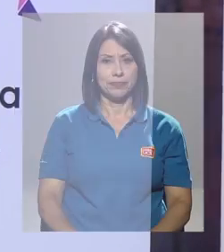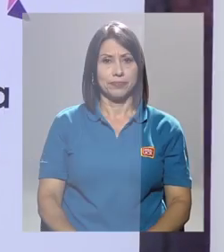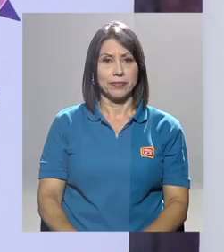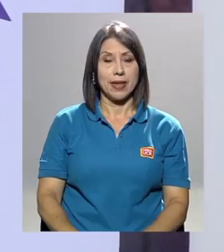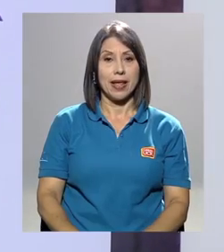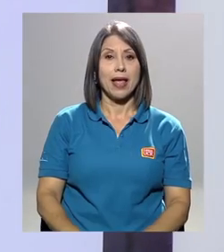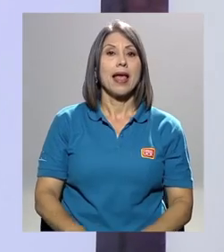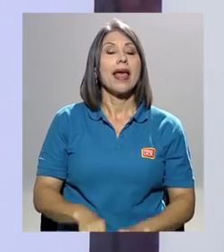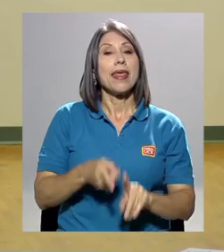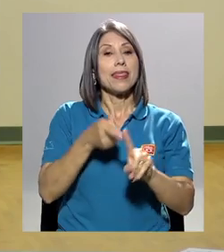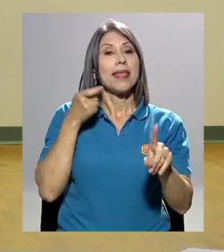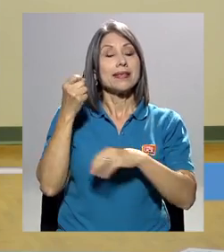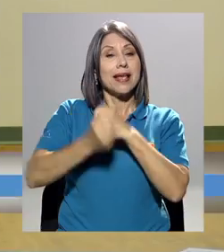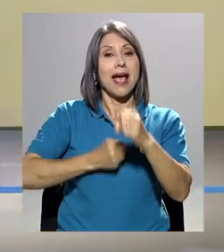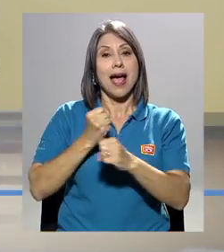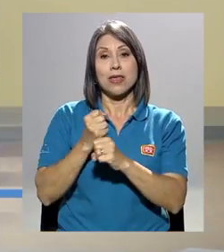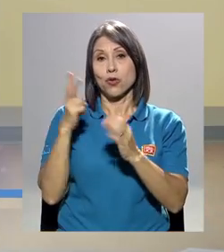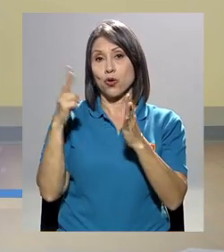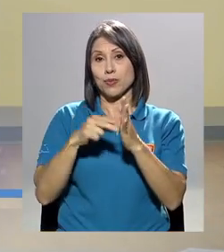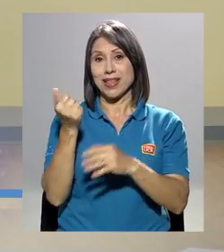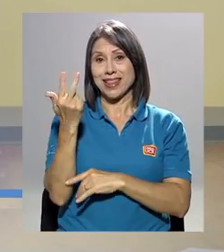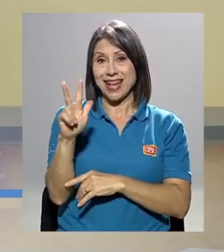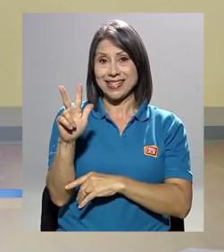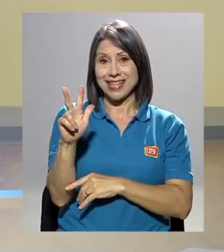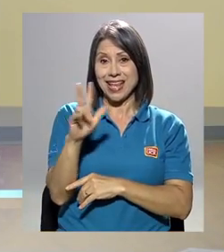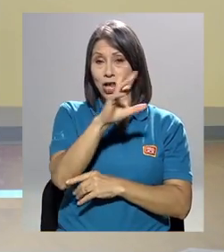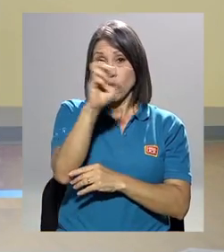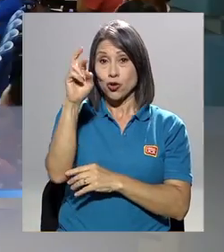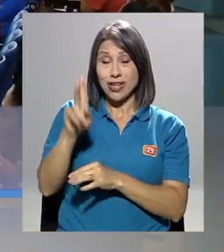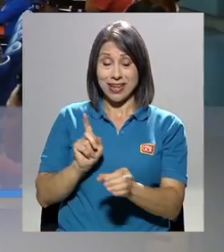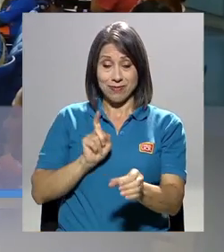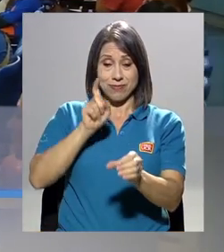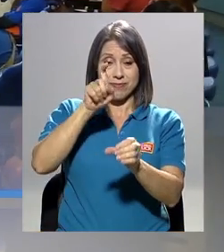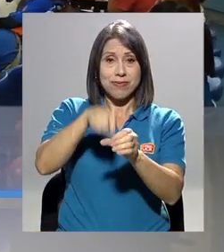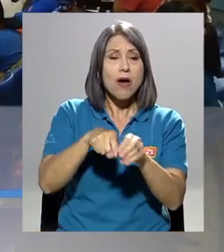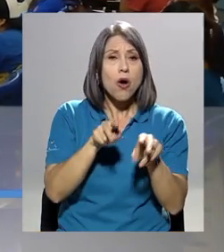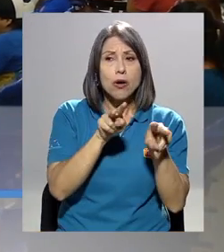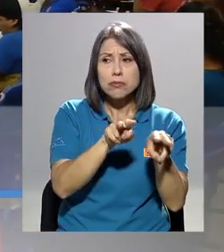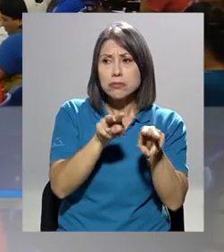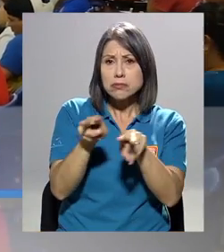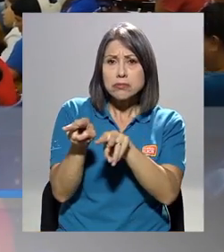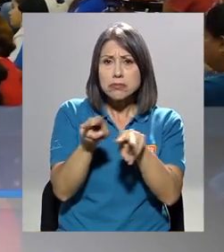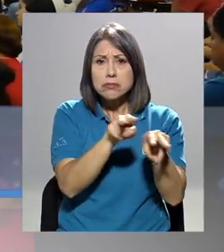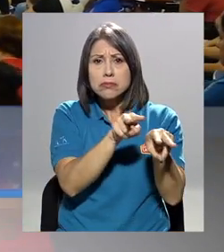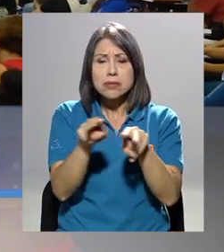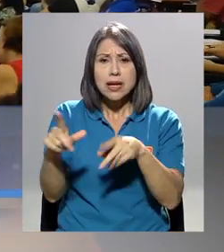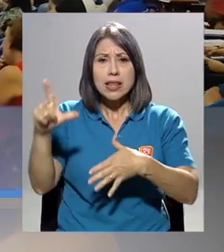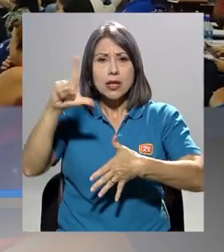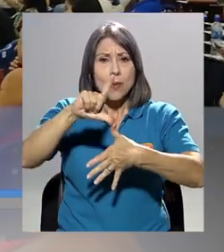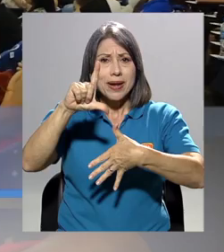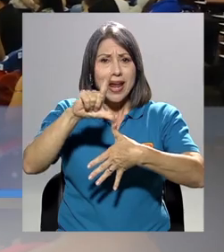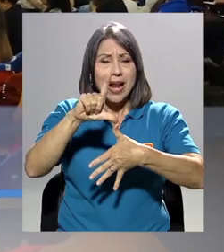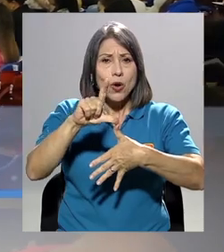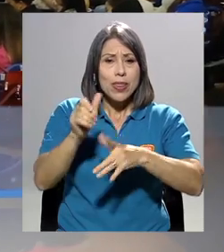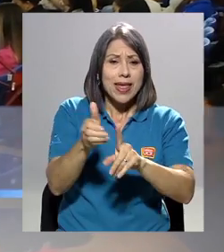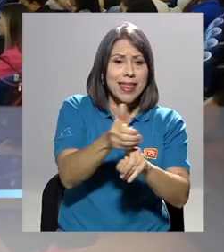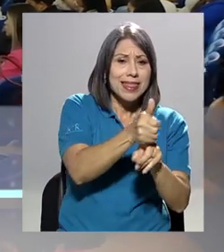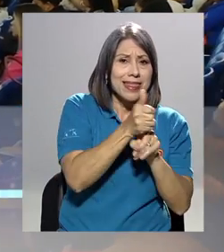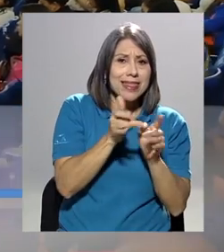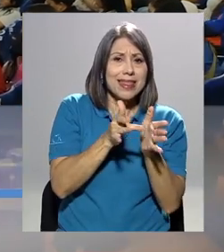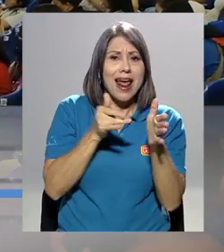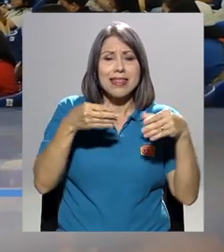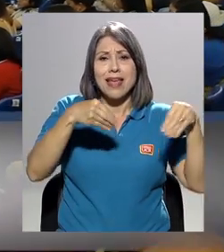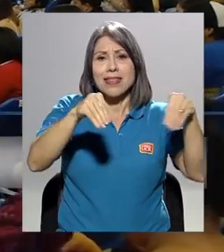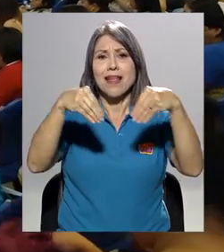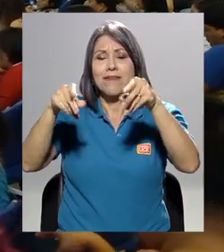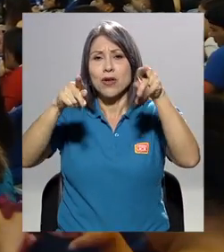Desde el año 2013, Costa Rica forma parte del Observatorio Latinoamericano de Trata y Tráfico de Personas y,